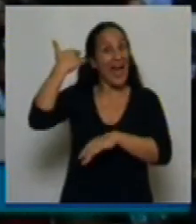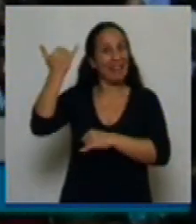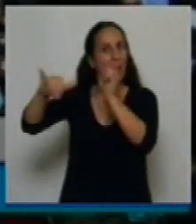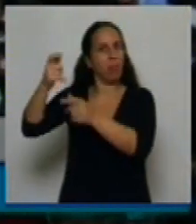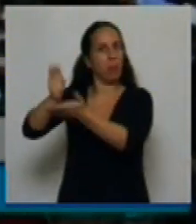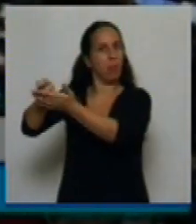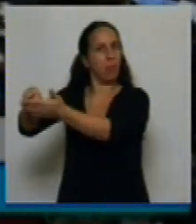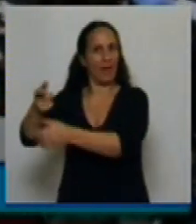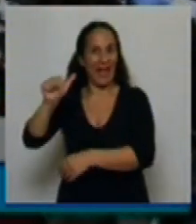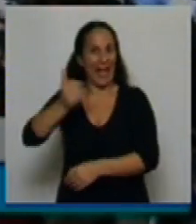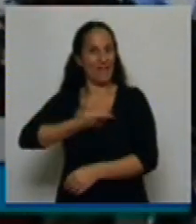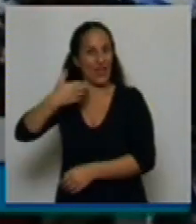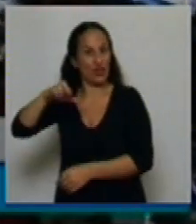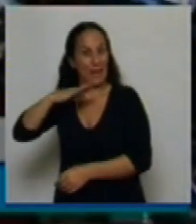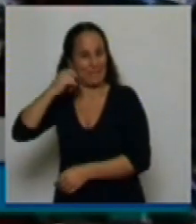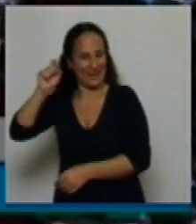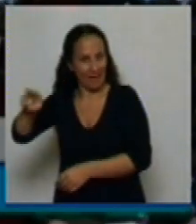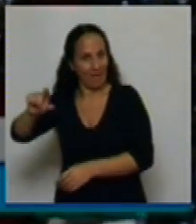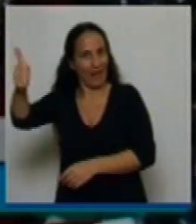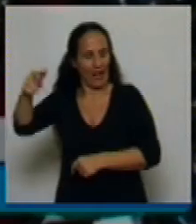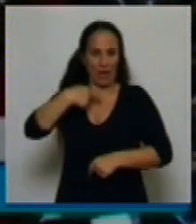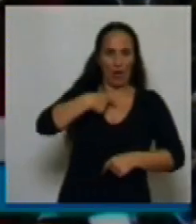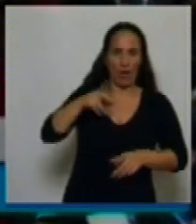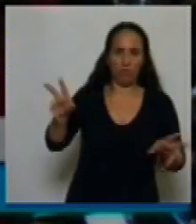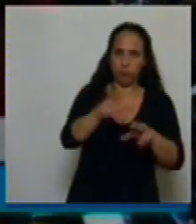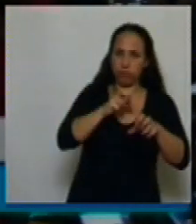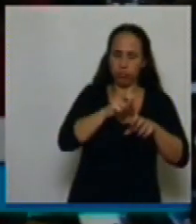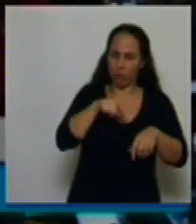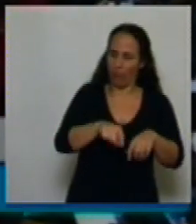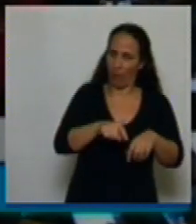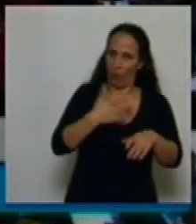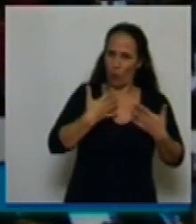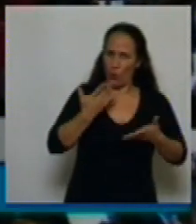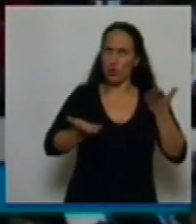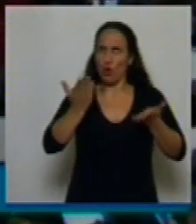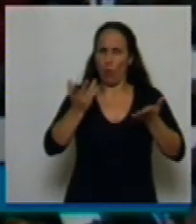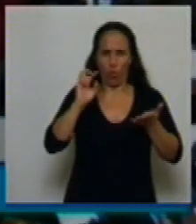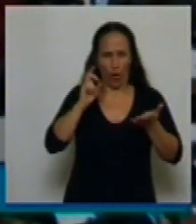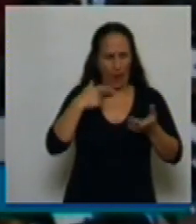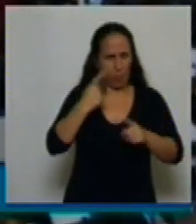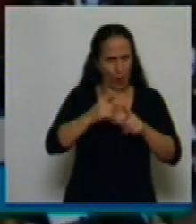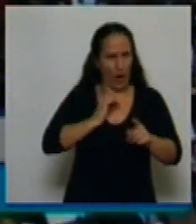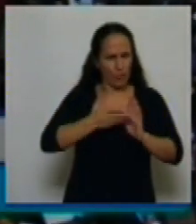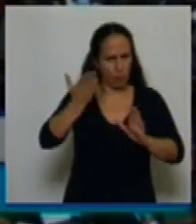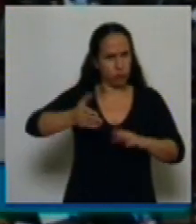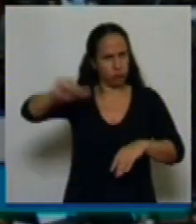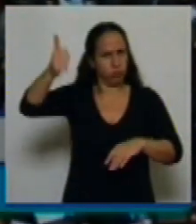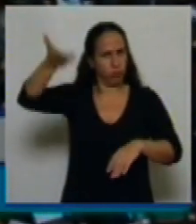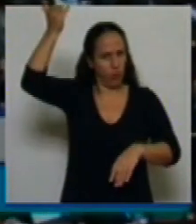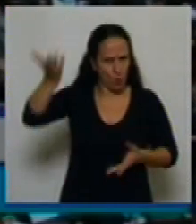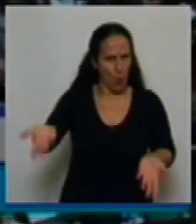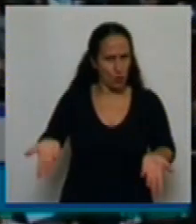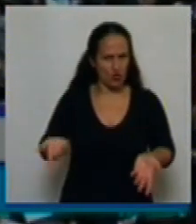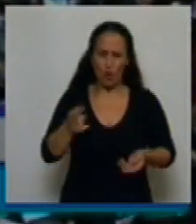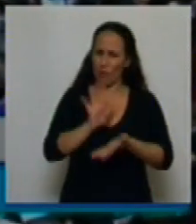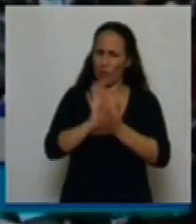percibían las FJP. A su vez era equivalente a 1.200 millones de dólares por año, que era un mecanismo